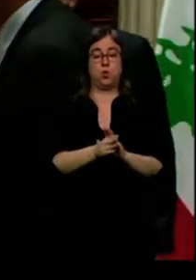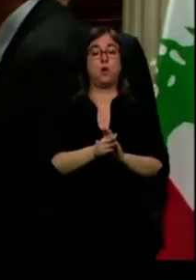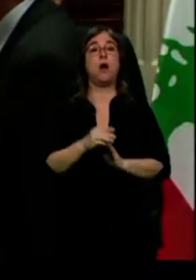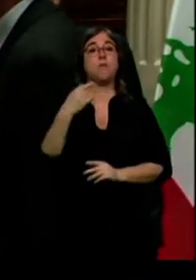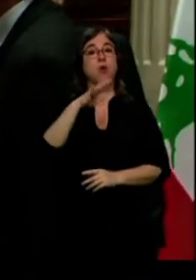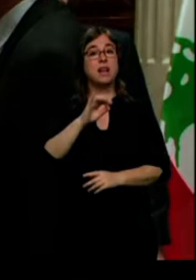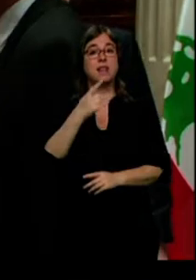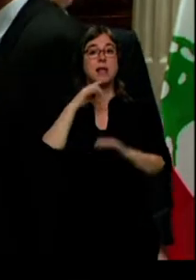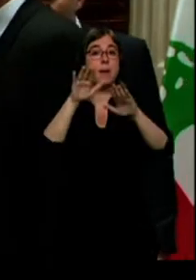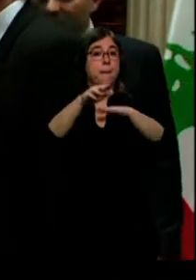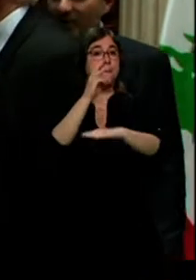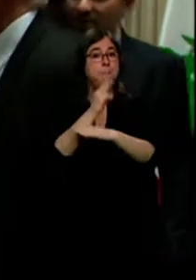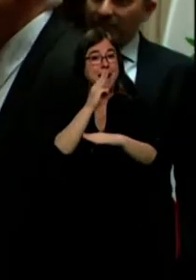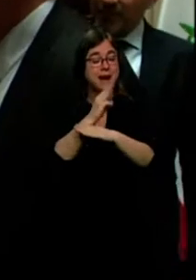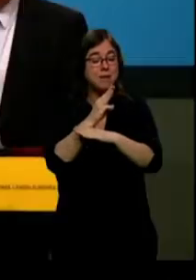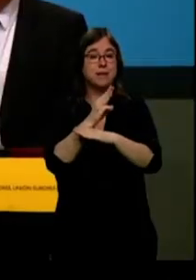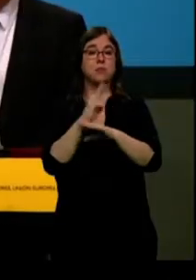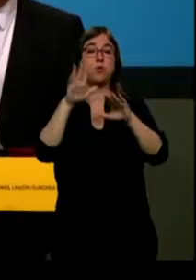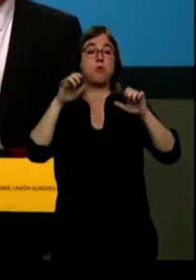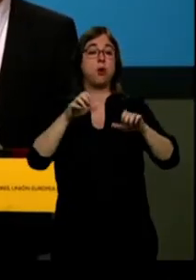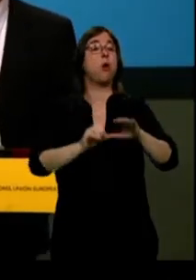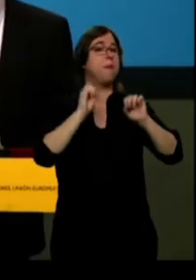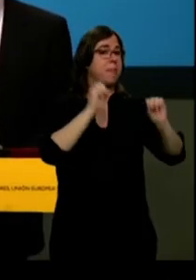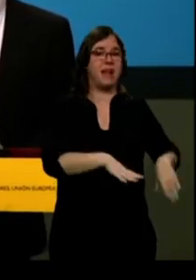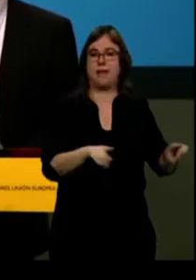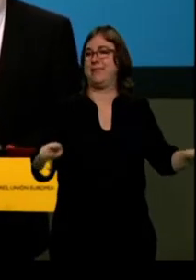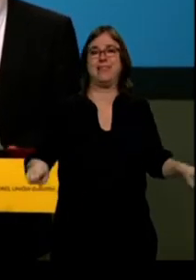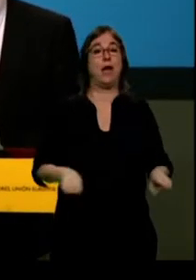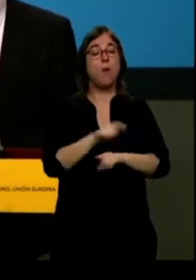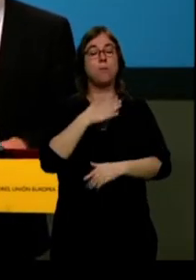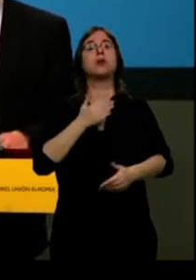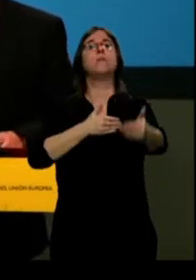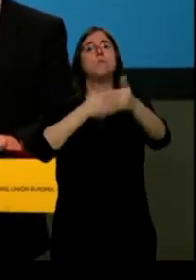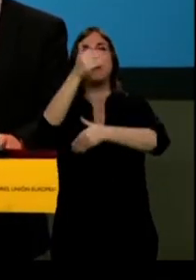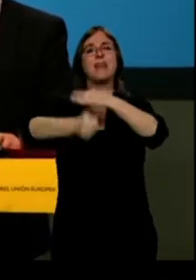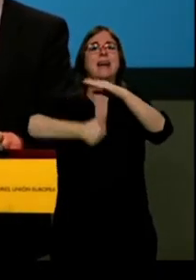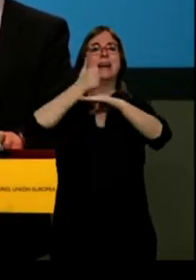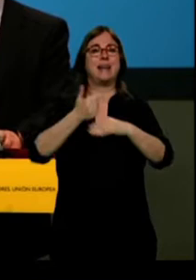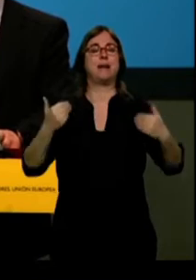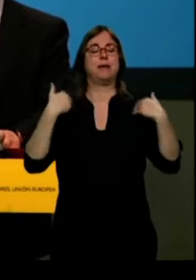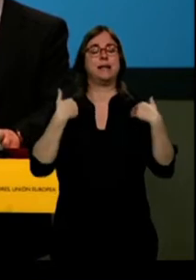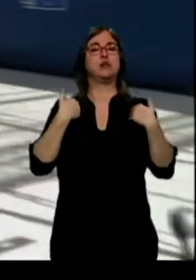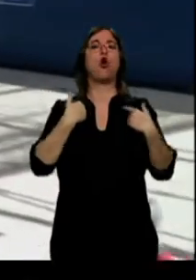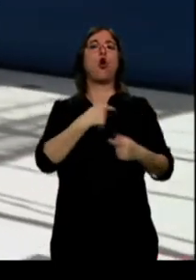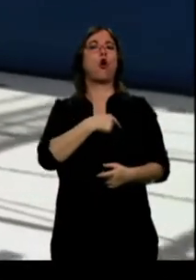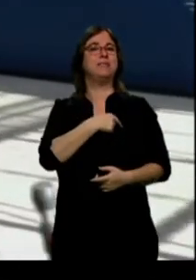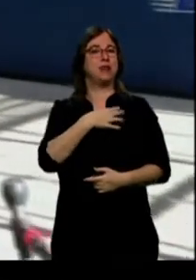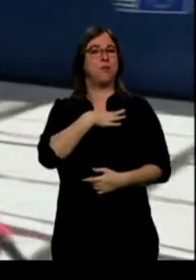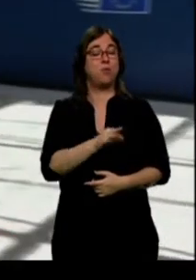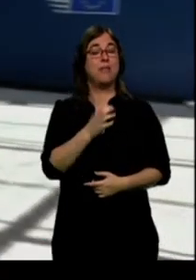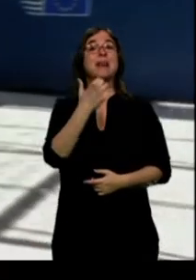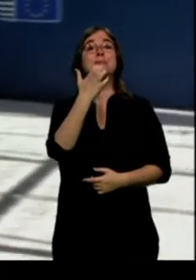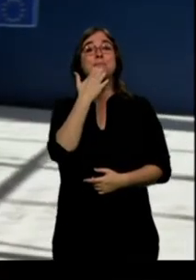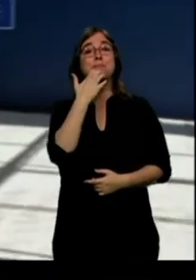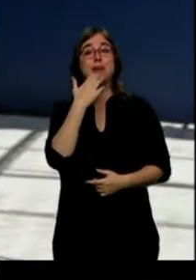No dejar el Parlamento Europeo no frena sus aspiraciones de ser alto representante o comisario europeo. Sin embargo, si consigue uno de esos cargos,